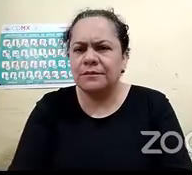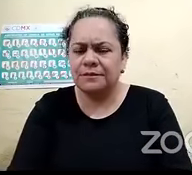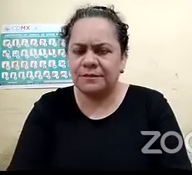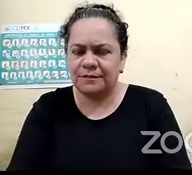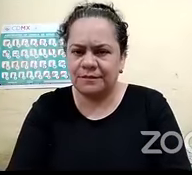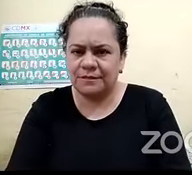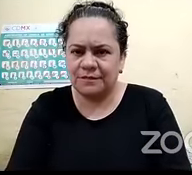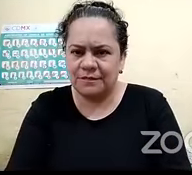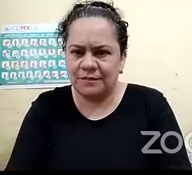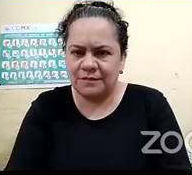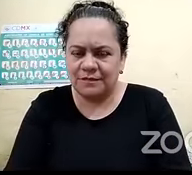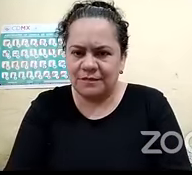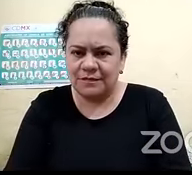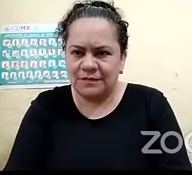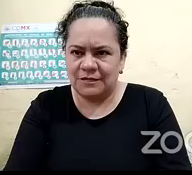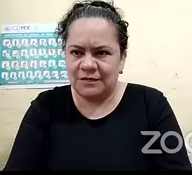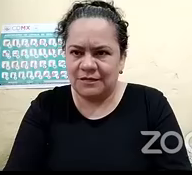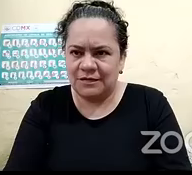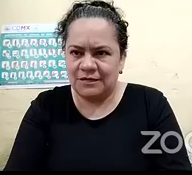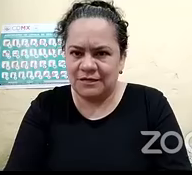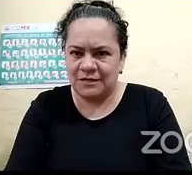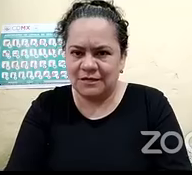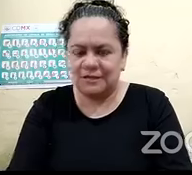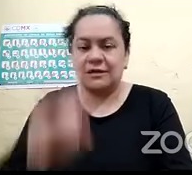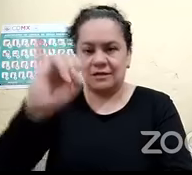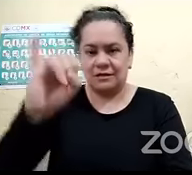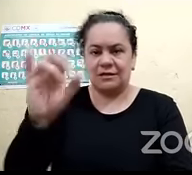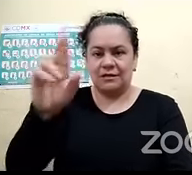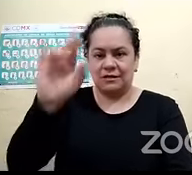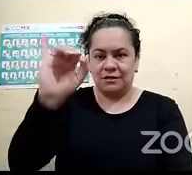ese punto de bueno a ver Iris perdón